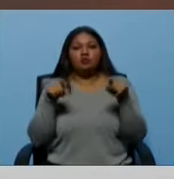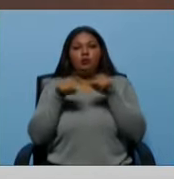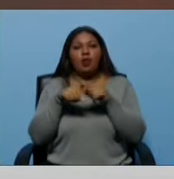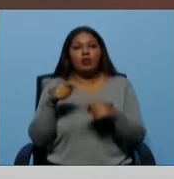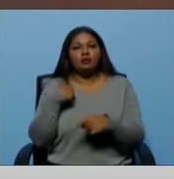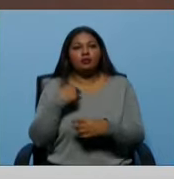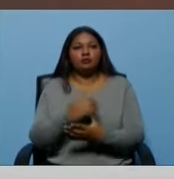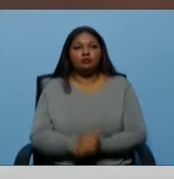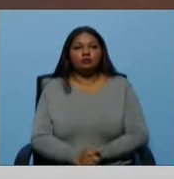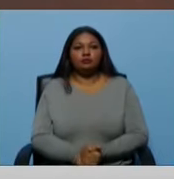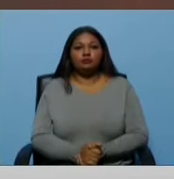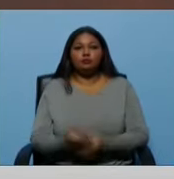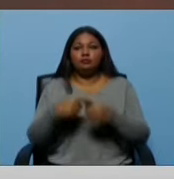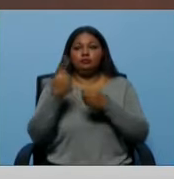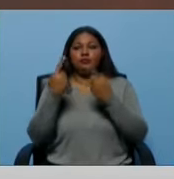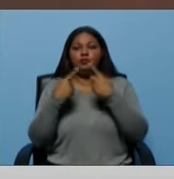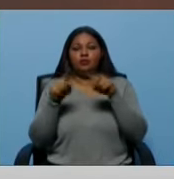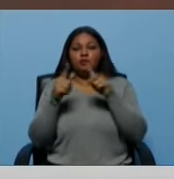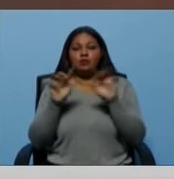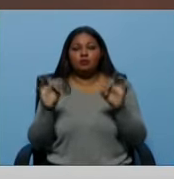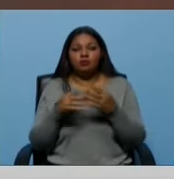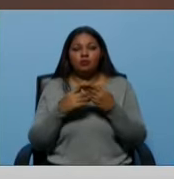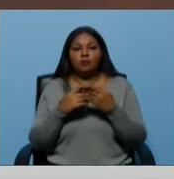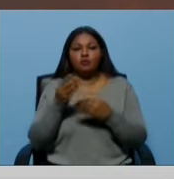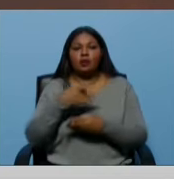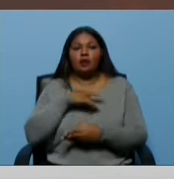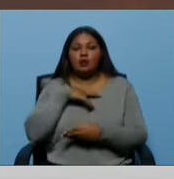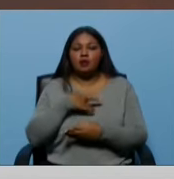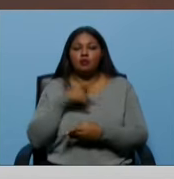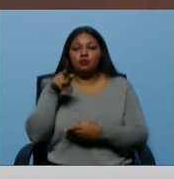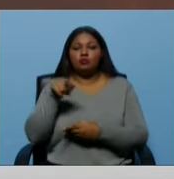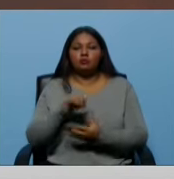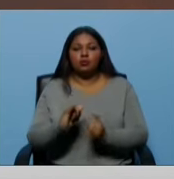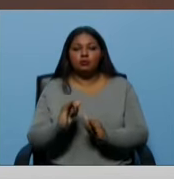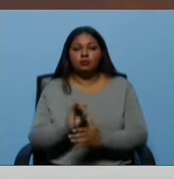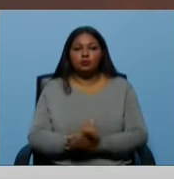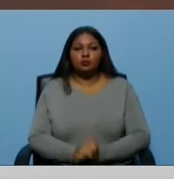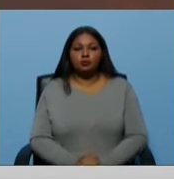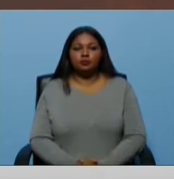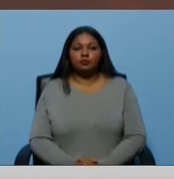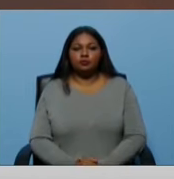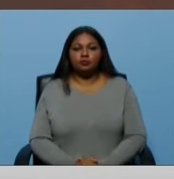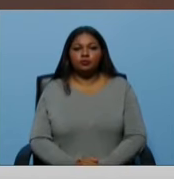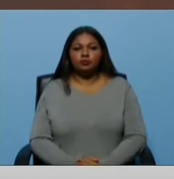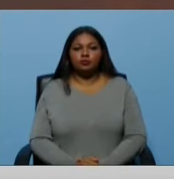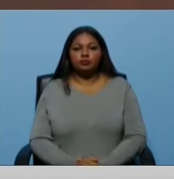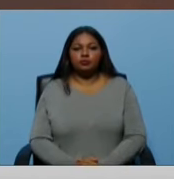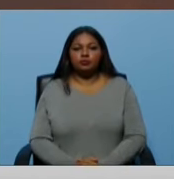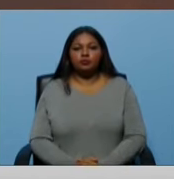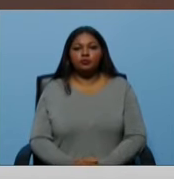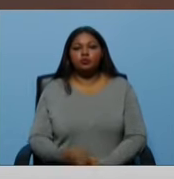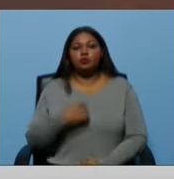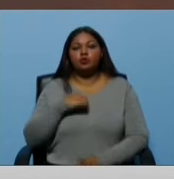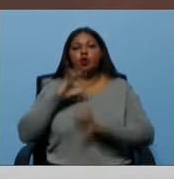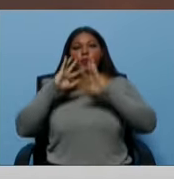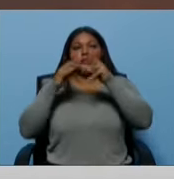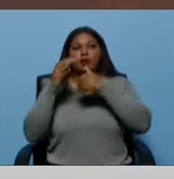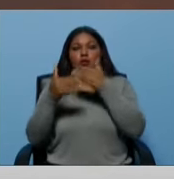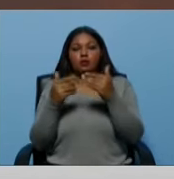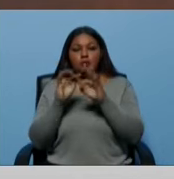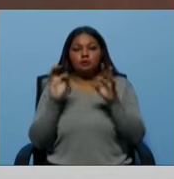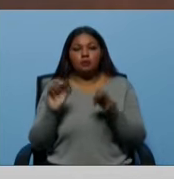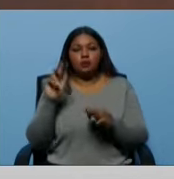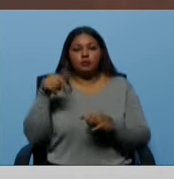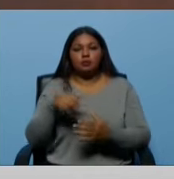si te sales de eso, el extraño eres tú. Veíamos, por ejemplo, ayer, fíjense ustedes qué curioso, yo lo comentaba, chicos, yo lo ponía aquí,